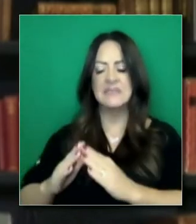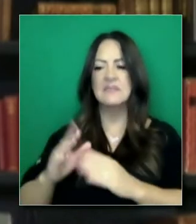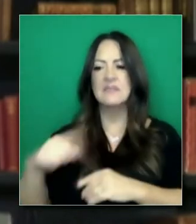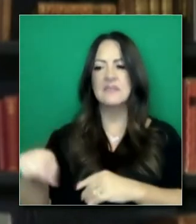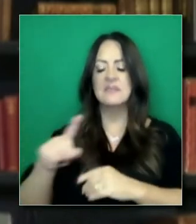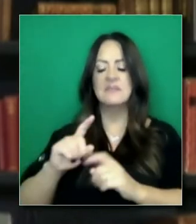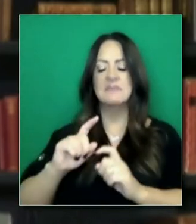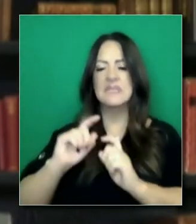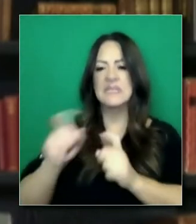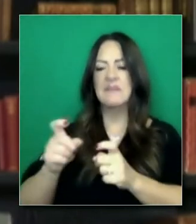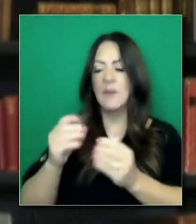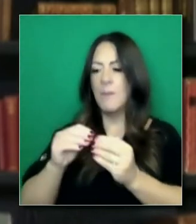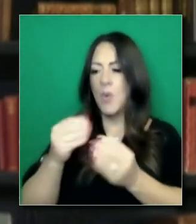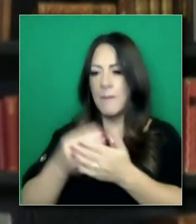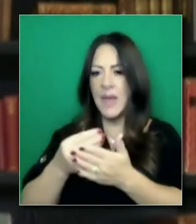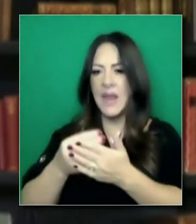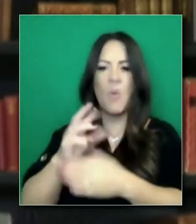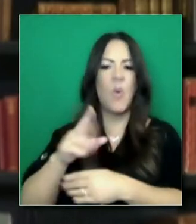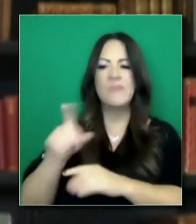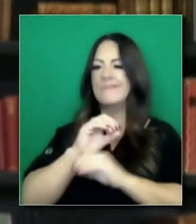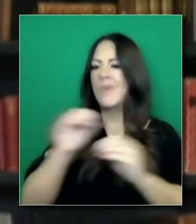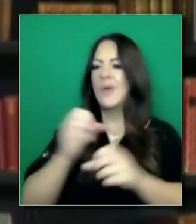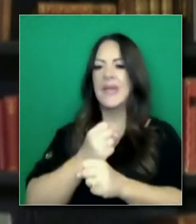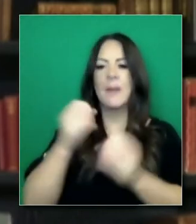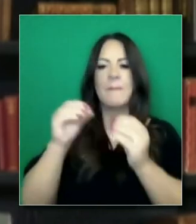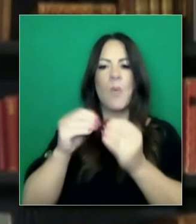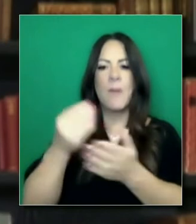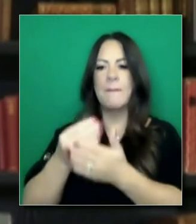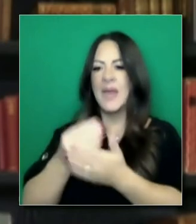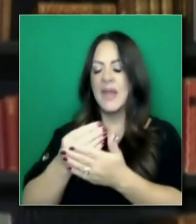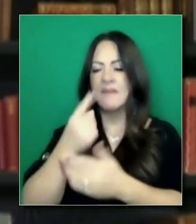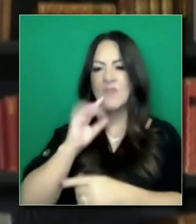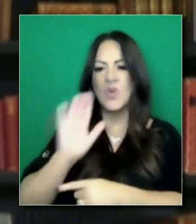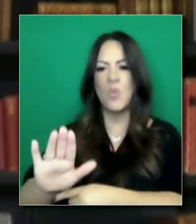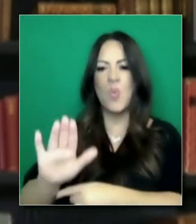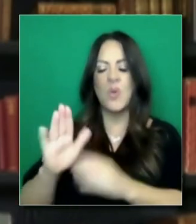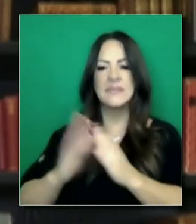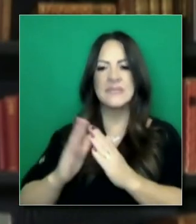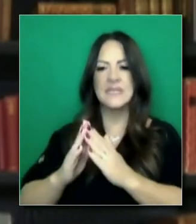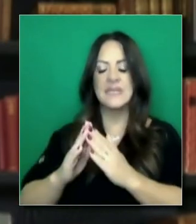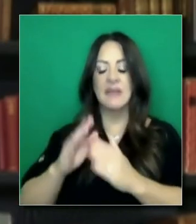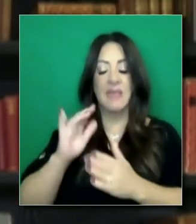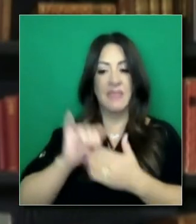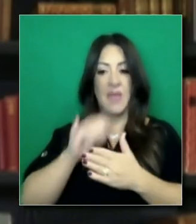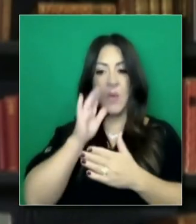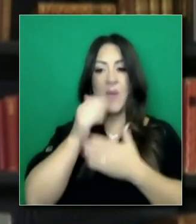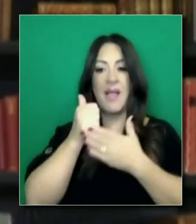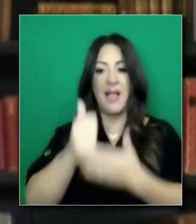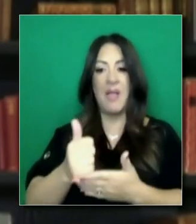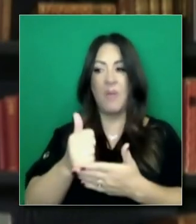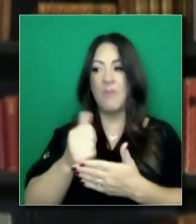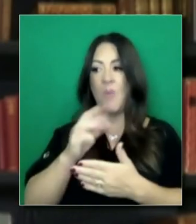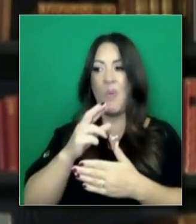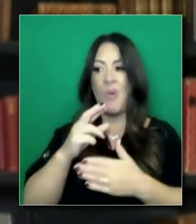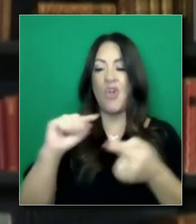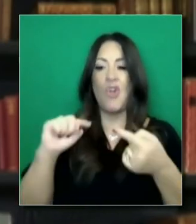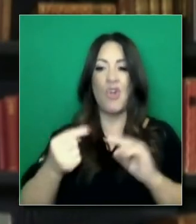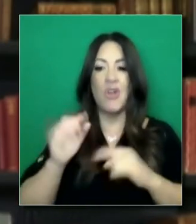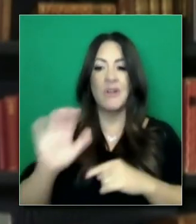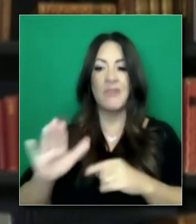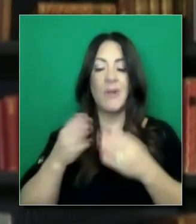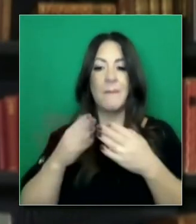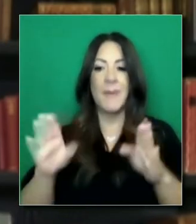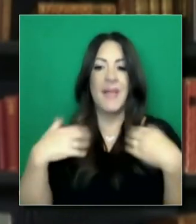que este paquete de alivio federal no tiene dinero para el gobierno local y va a complicar más el Departamento de